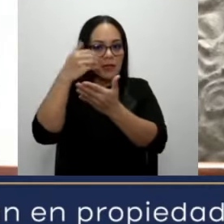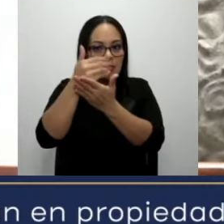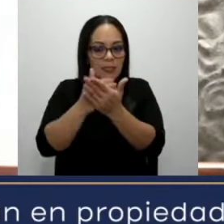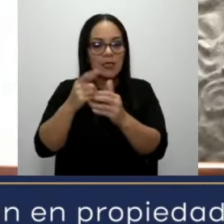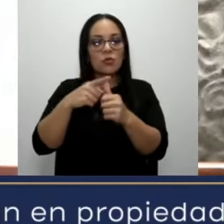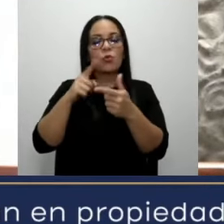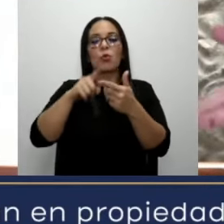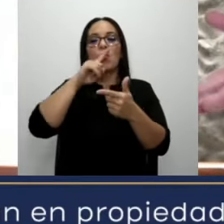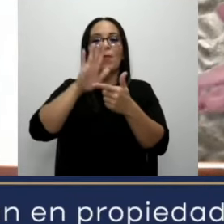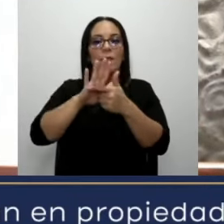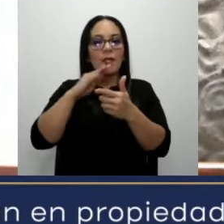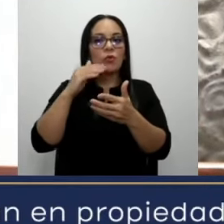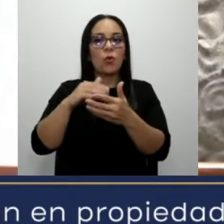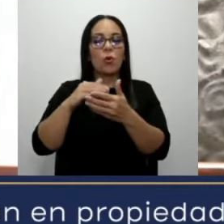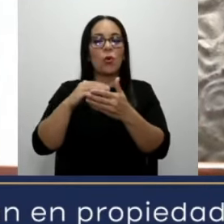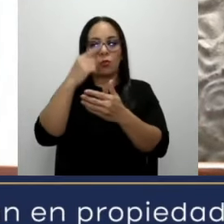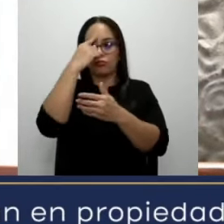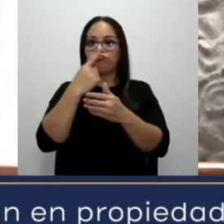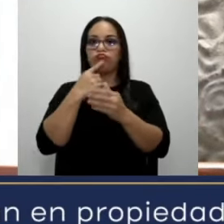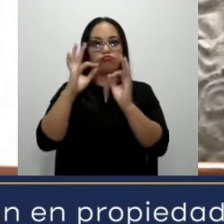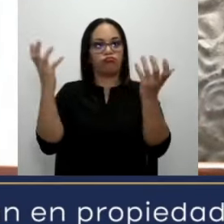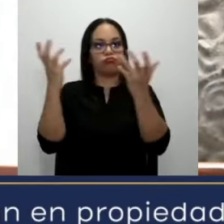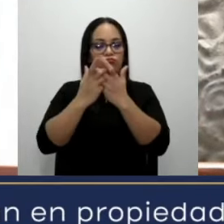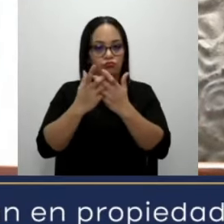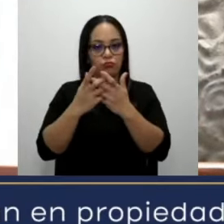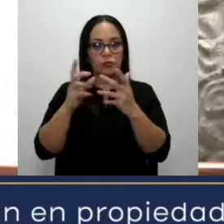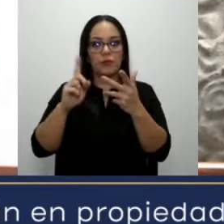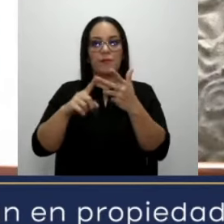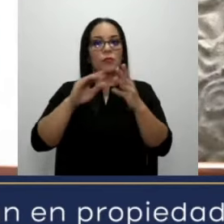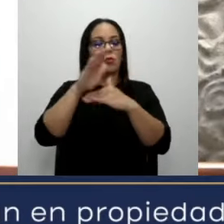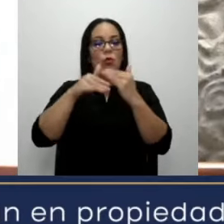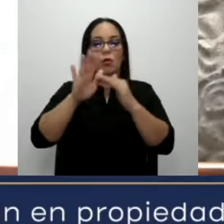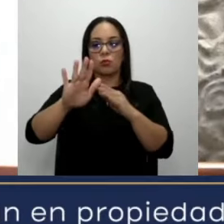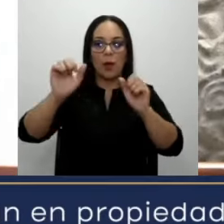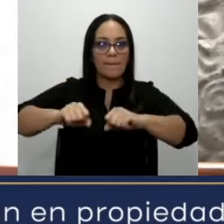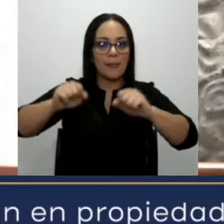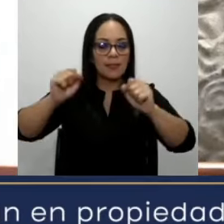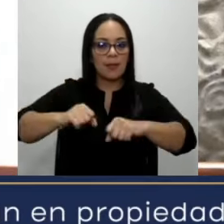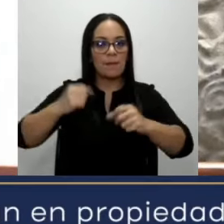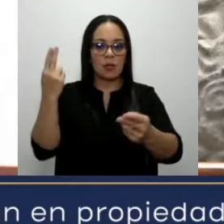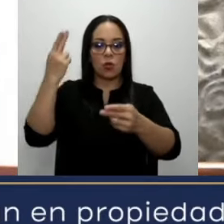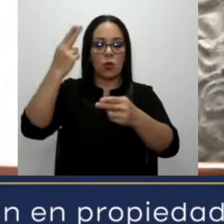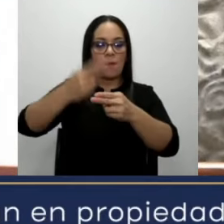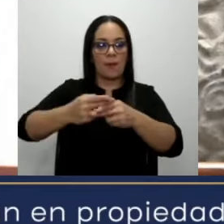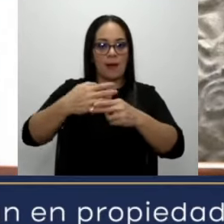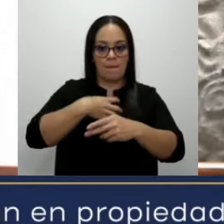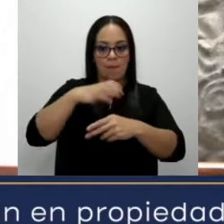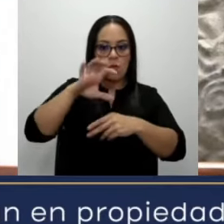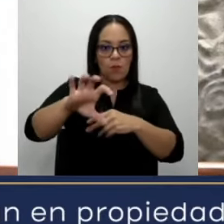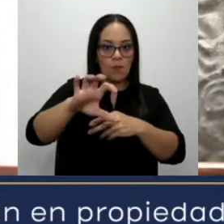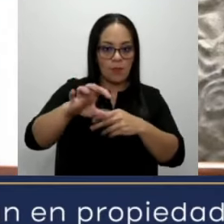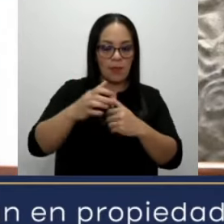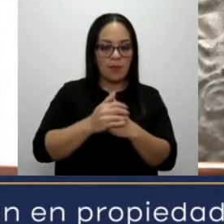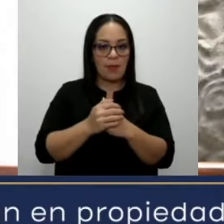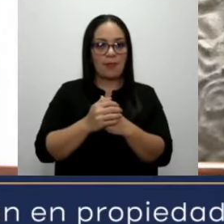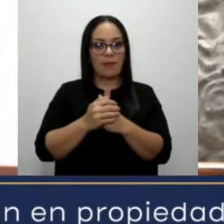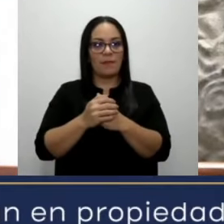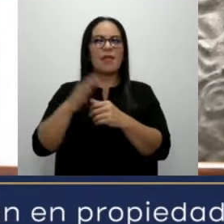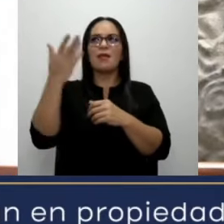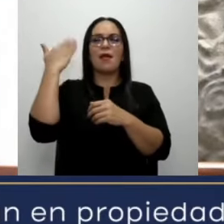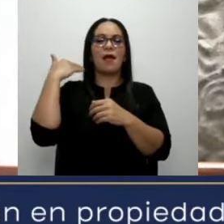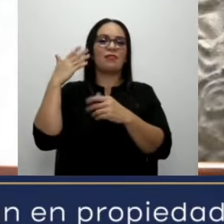cumpliendo con las pruebas de idoneidad en toda la capacidad para ser nombrados en propiedad y que por pura